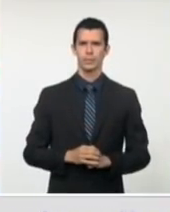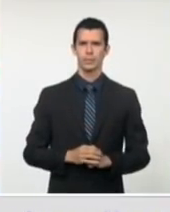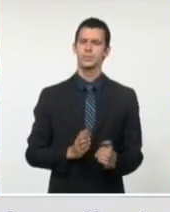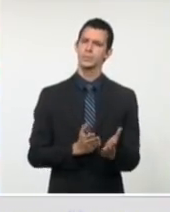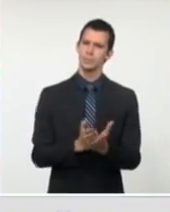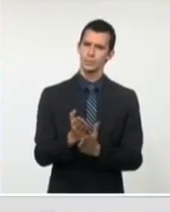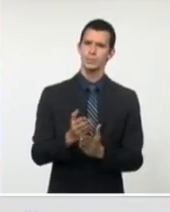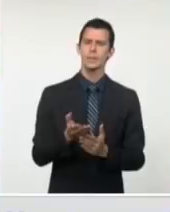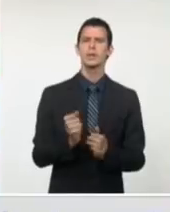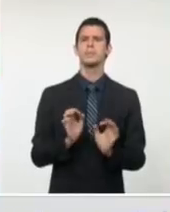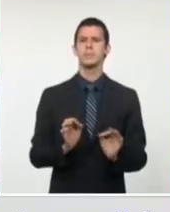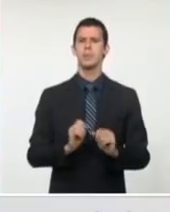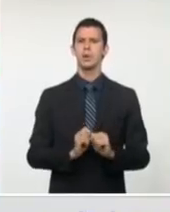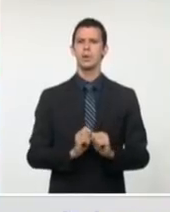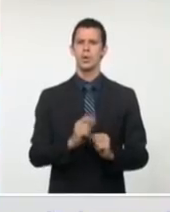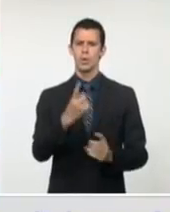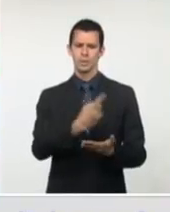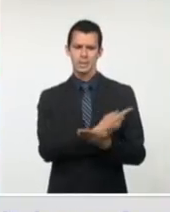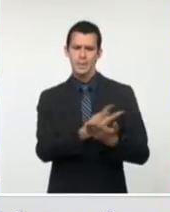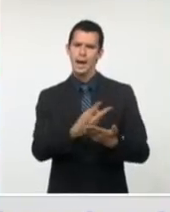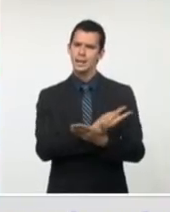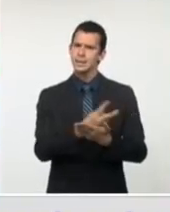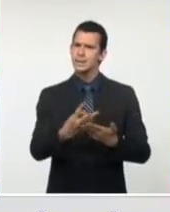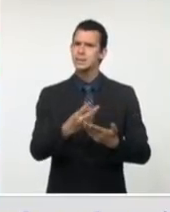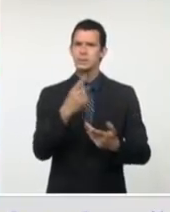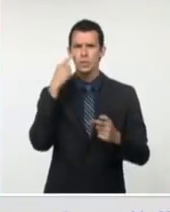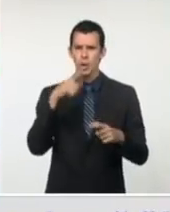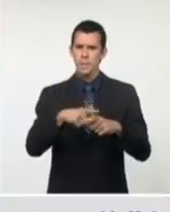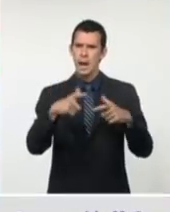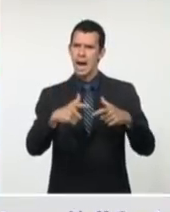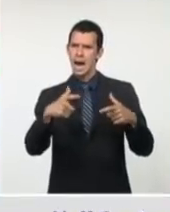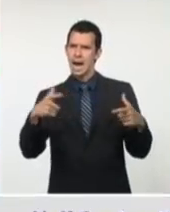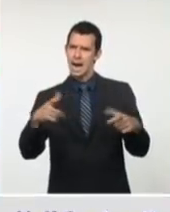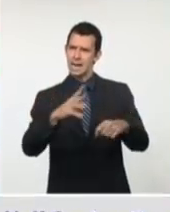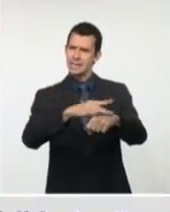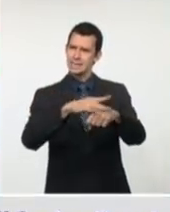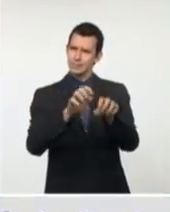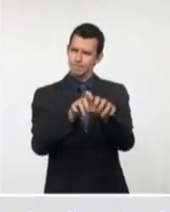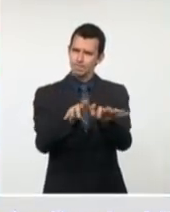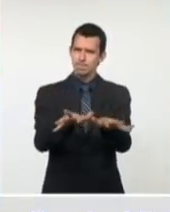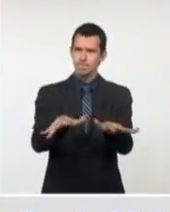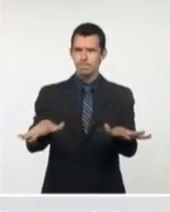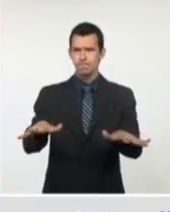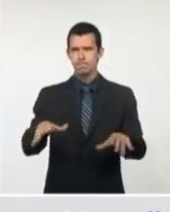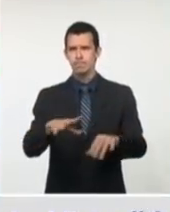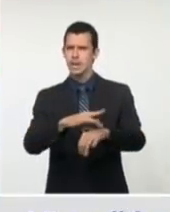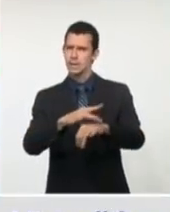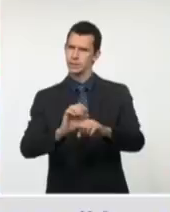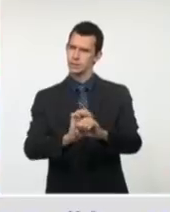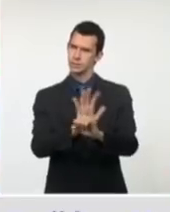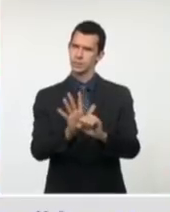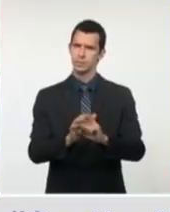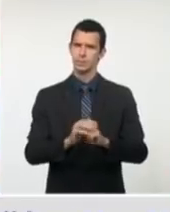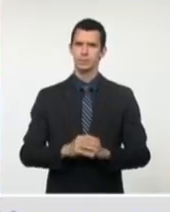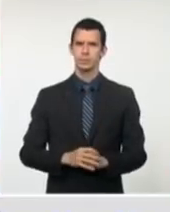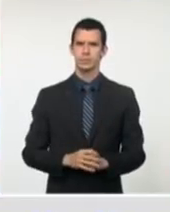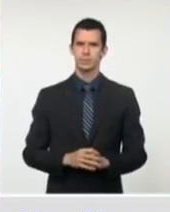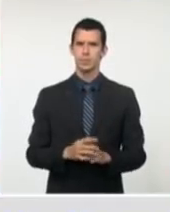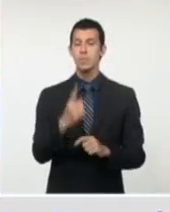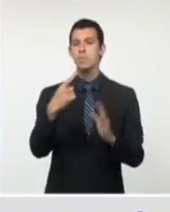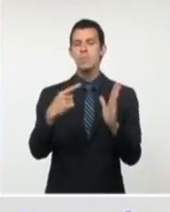marcando en las últimas semanas el incremento de la incidencia de la enfermedad en viajeros internacionales.